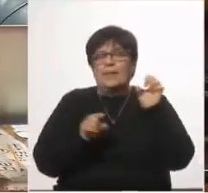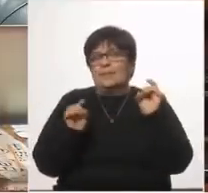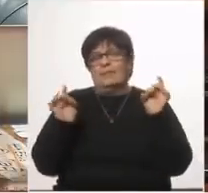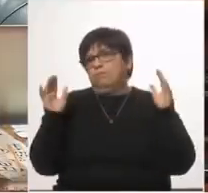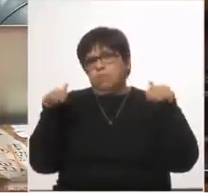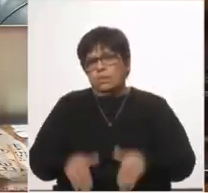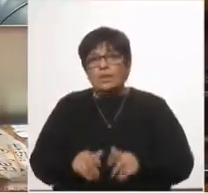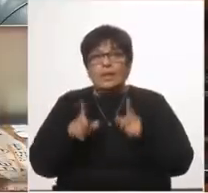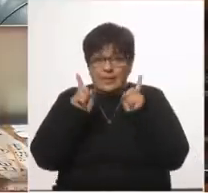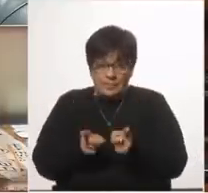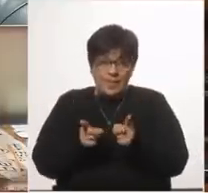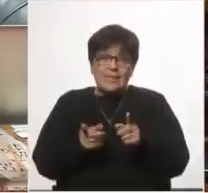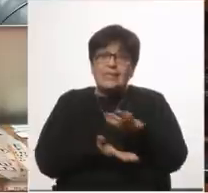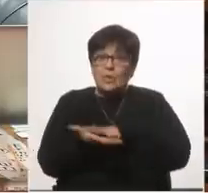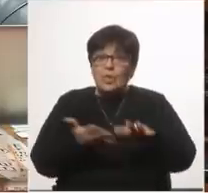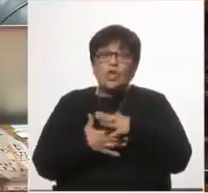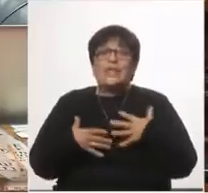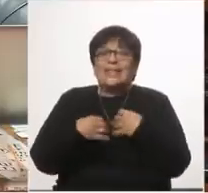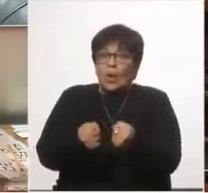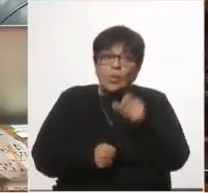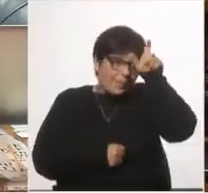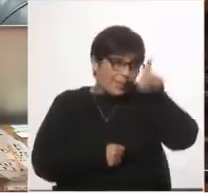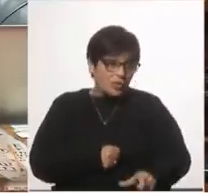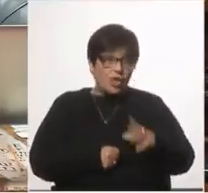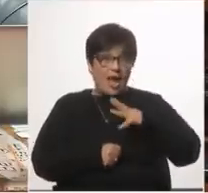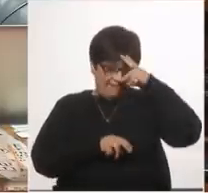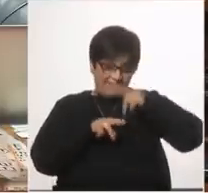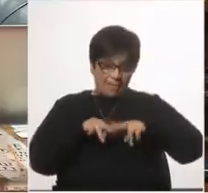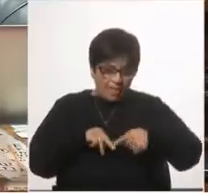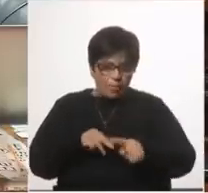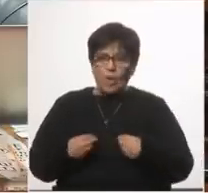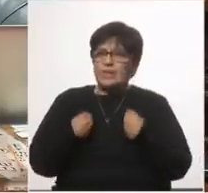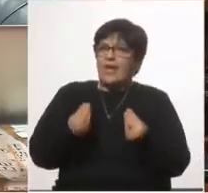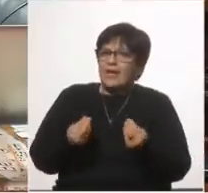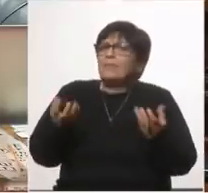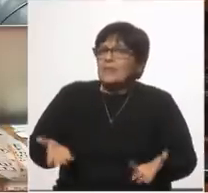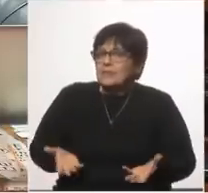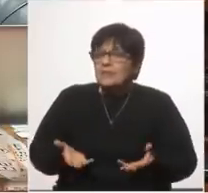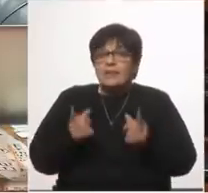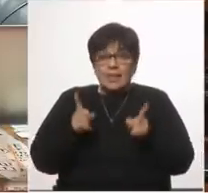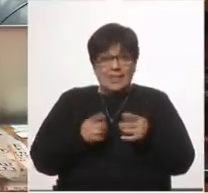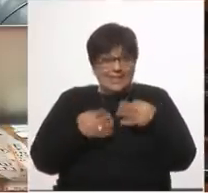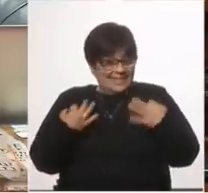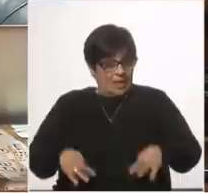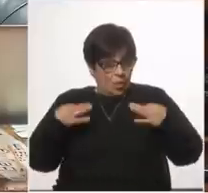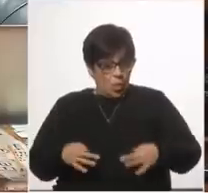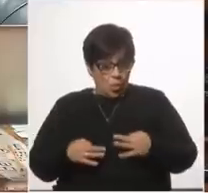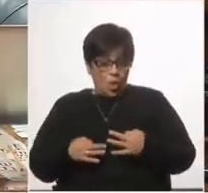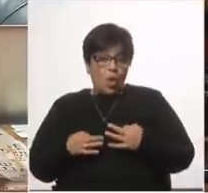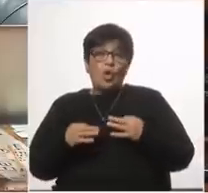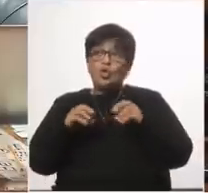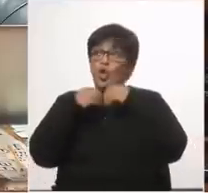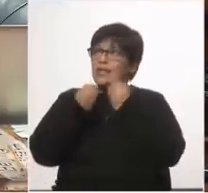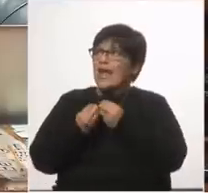y las secuelas sanitarias que deja el COVID y sobre todo estamos convencidos que en estos 14